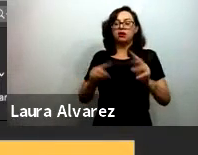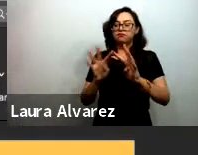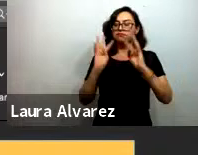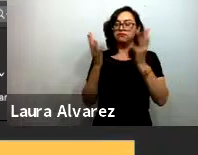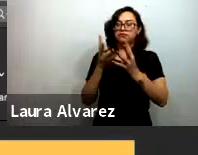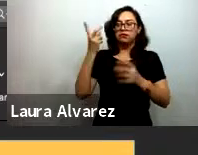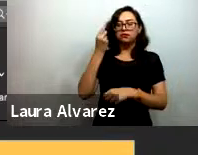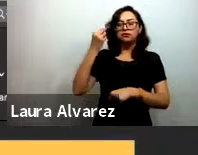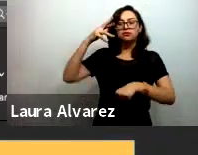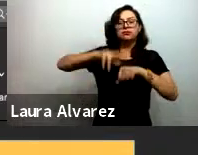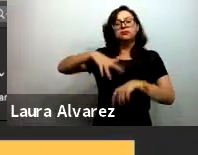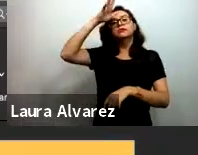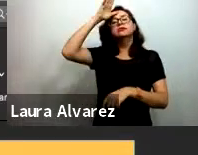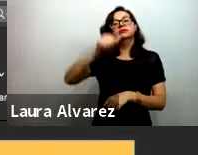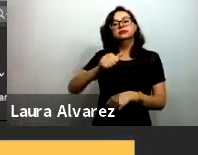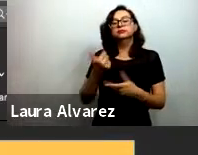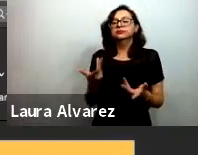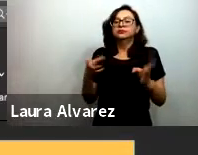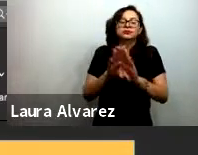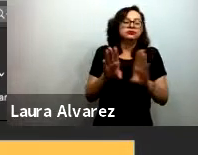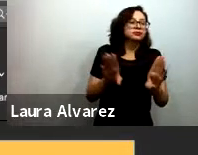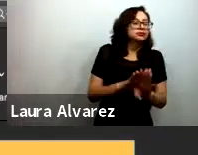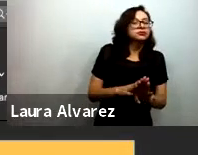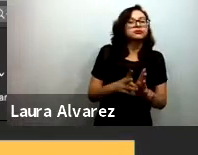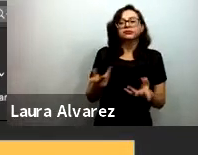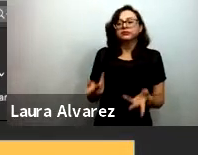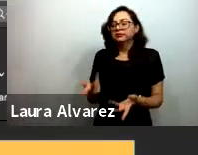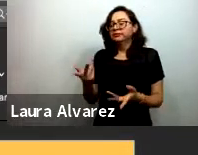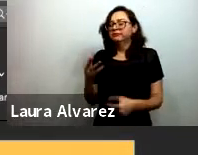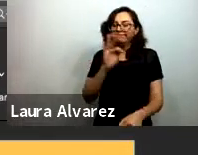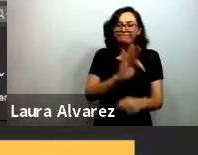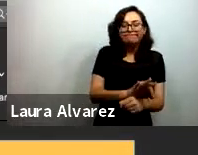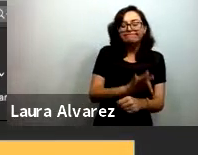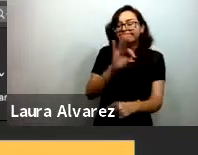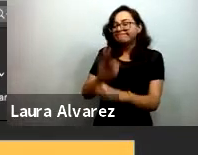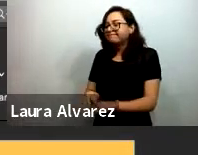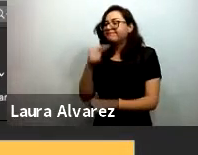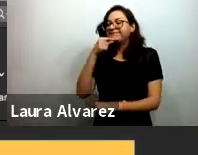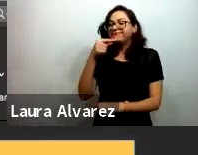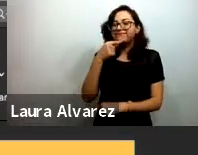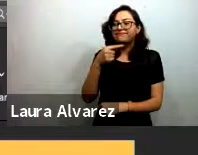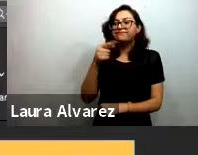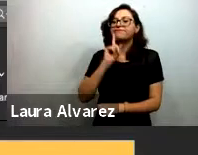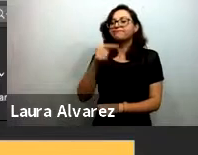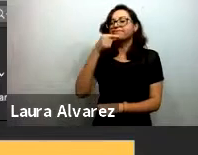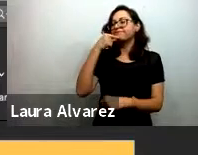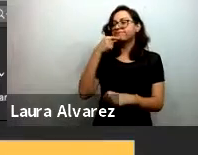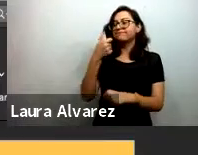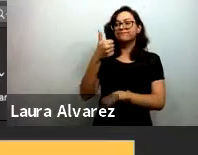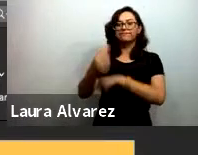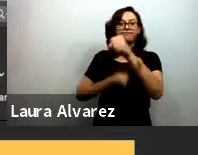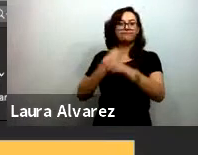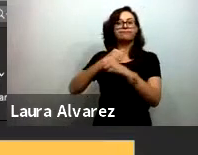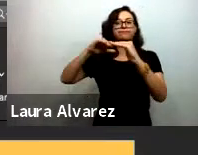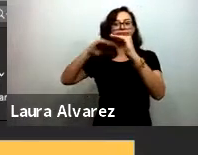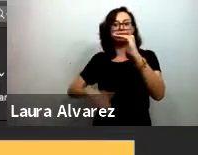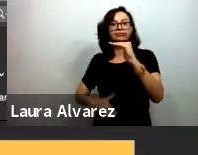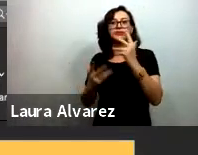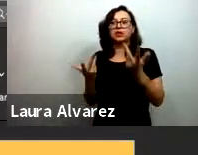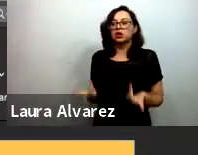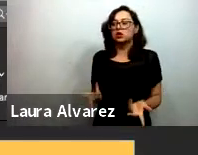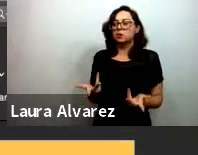del pacto sobre este mismo cómo podemos proteger de manera efectiva a las niñas y niños en primera infancia con soluciones digamos